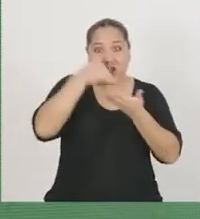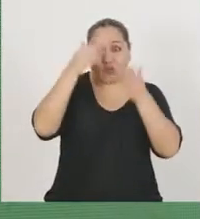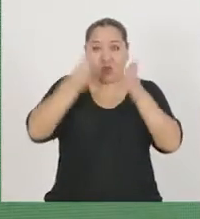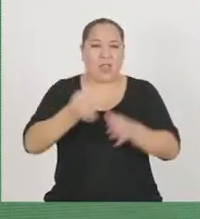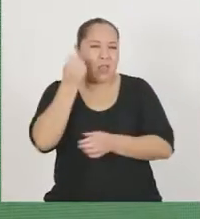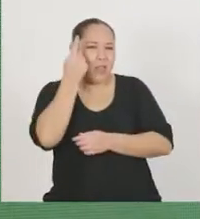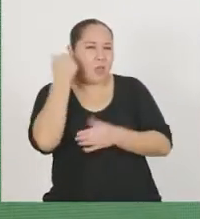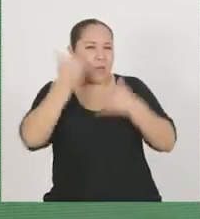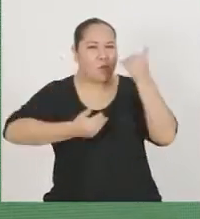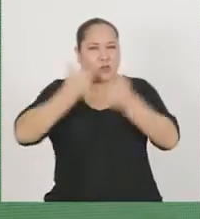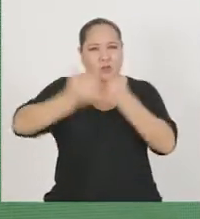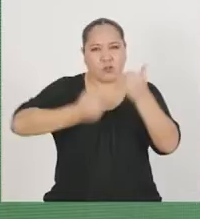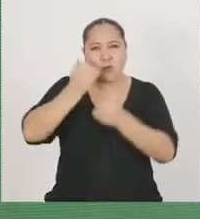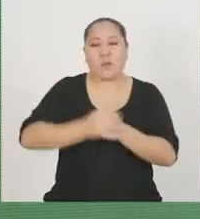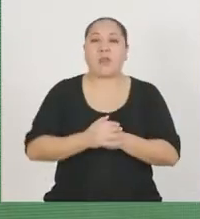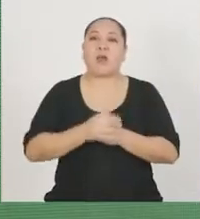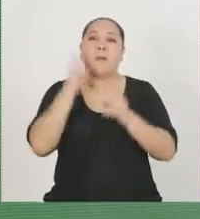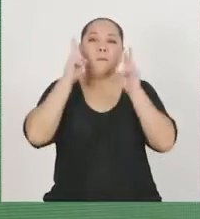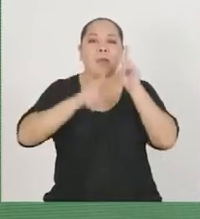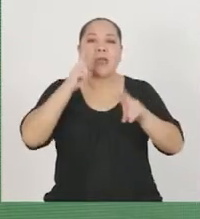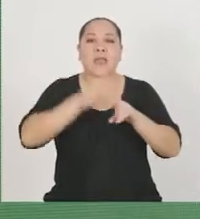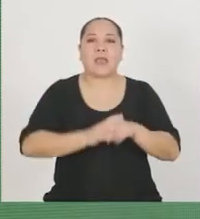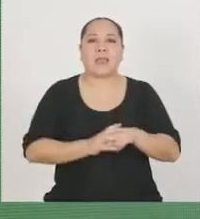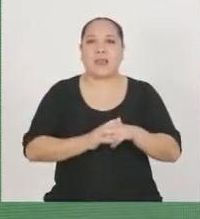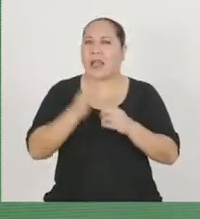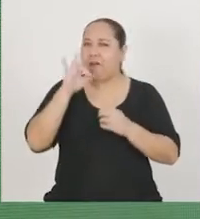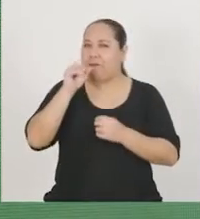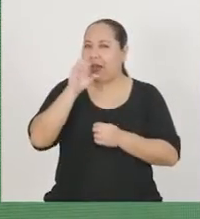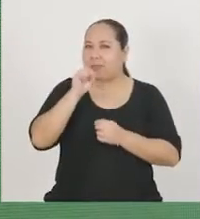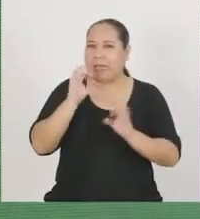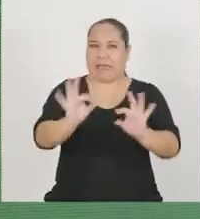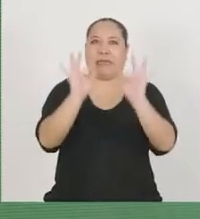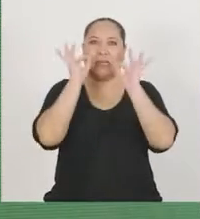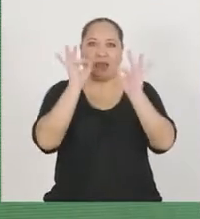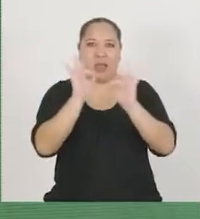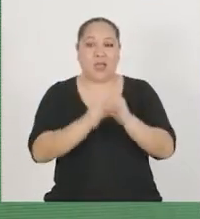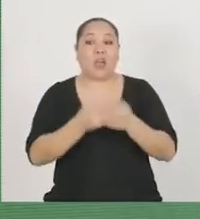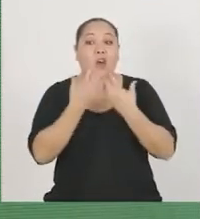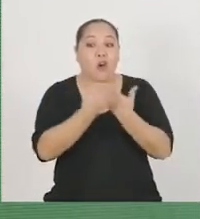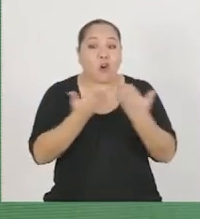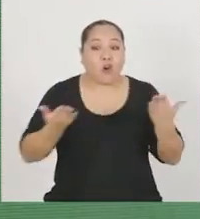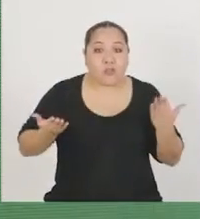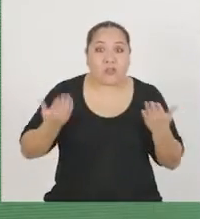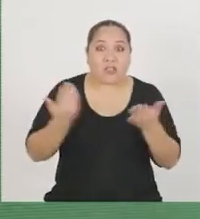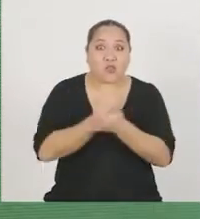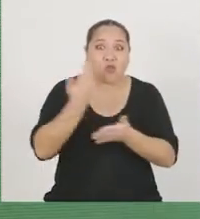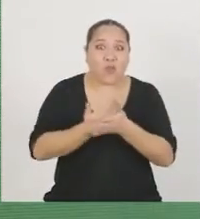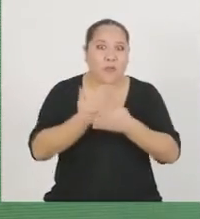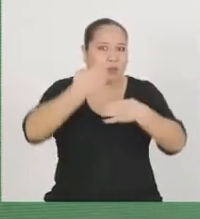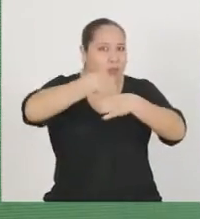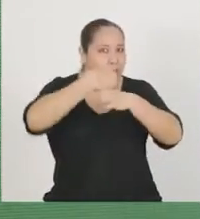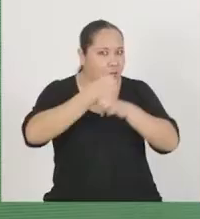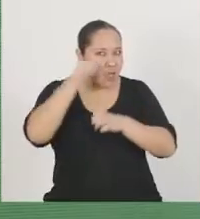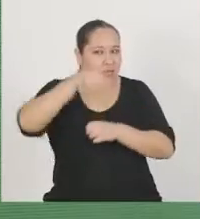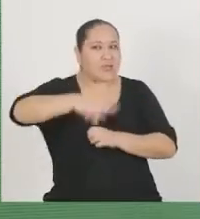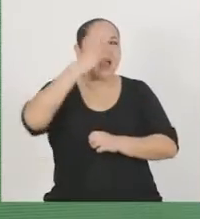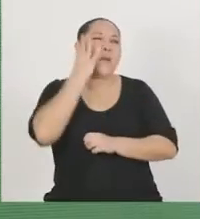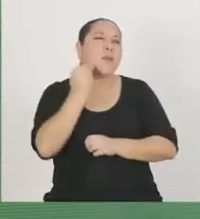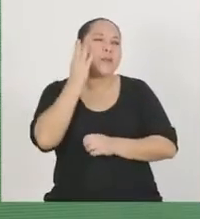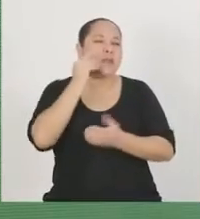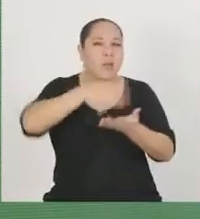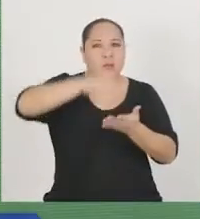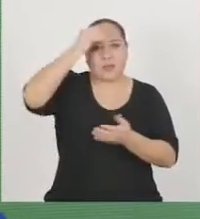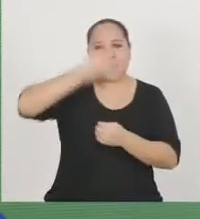estudiantes comprendan los procedimientos para desarrollar la fase IDEAR, para crear productos novedosos. Esto, dentro de la